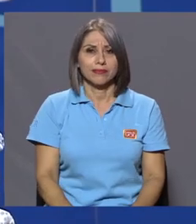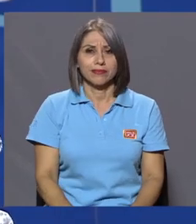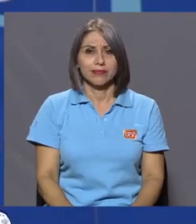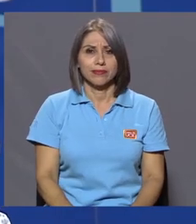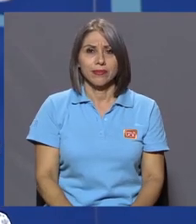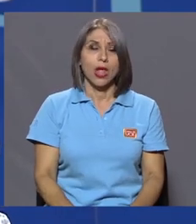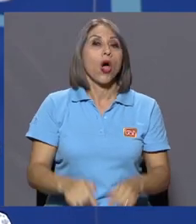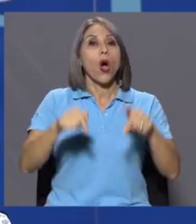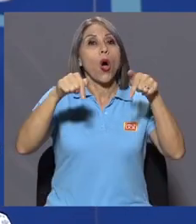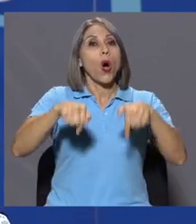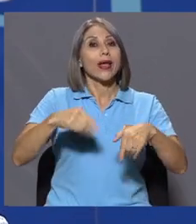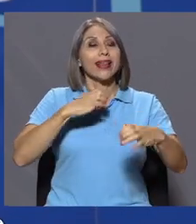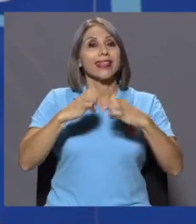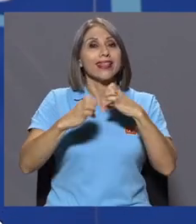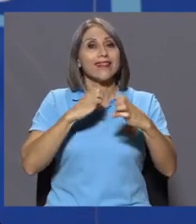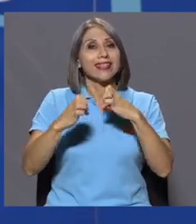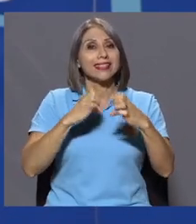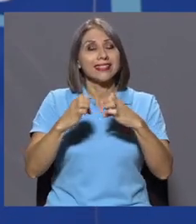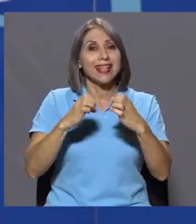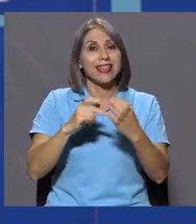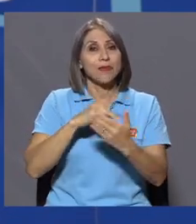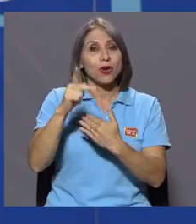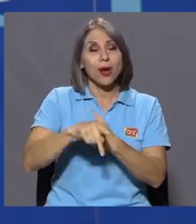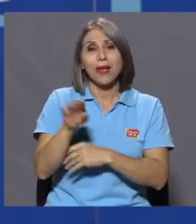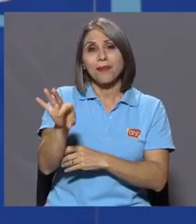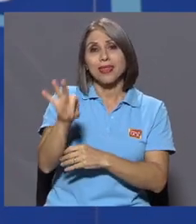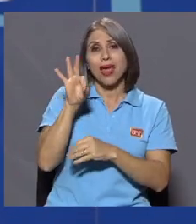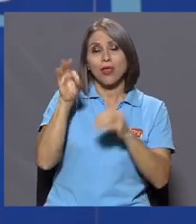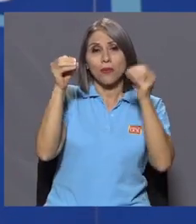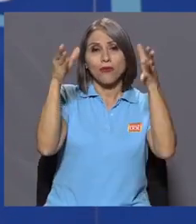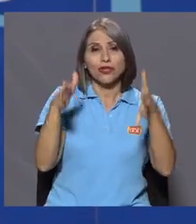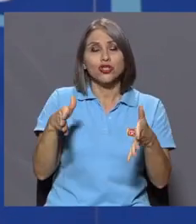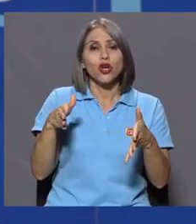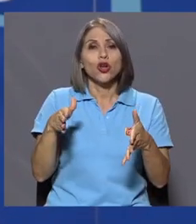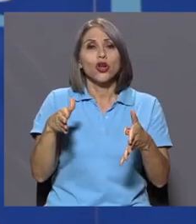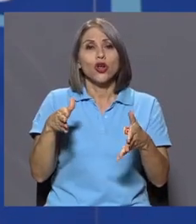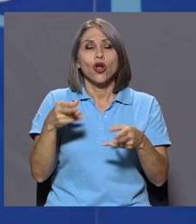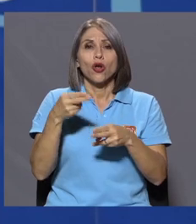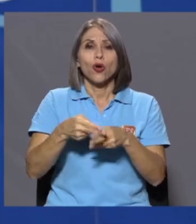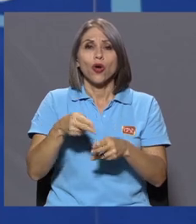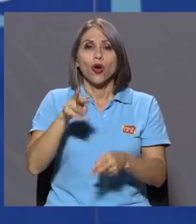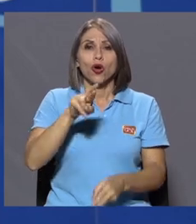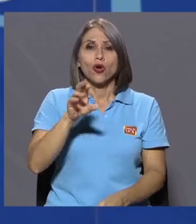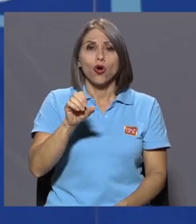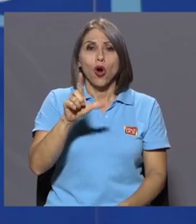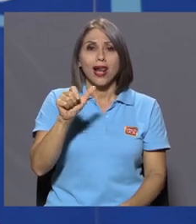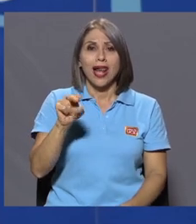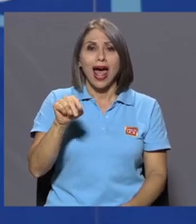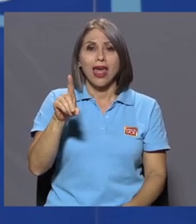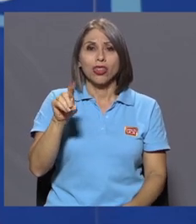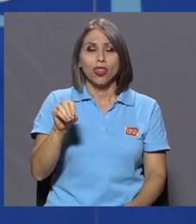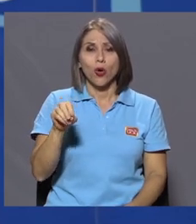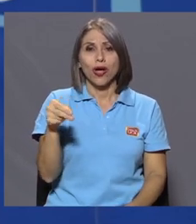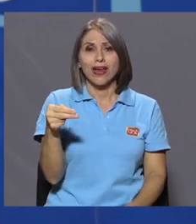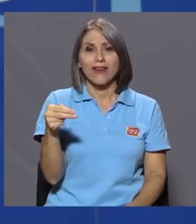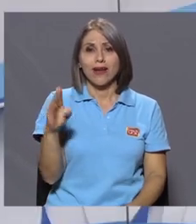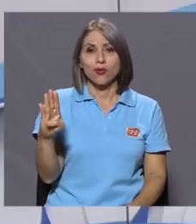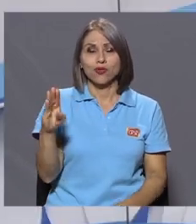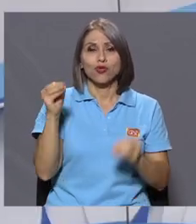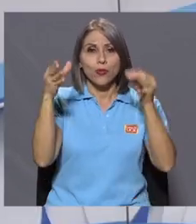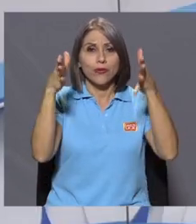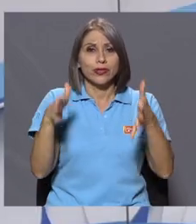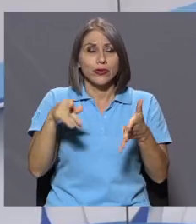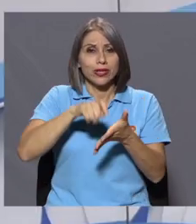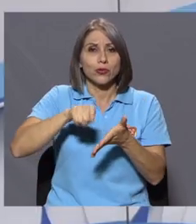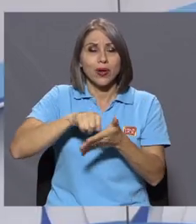Hoy en nuestra entrevista de fondo del programa he invitado al profesor Rolando Herrera Burgos, quien es profesor de la